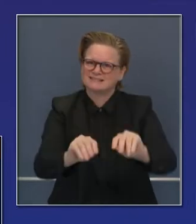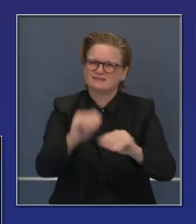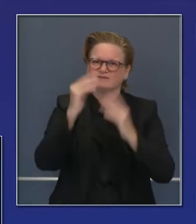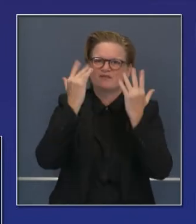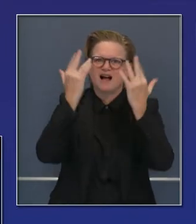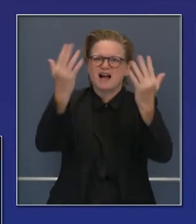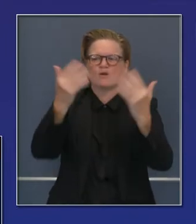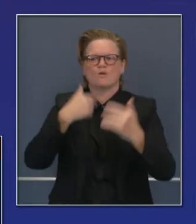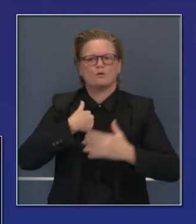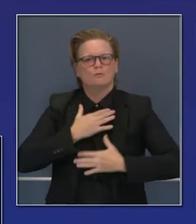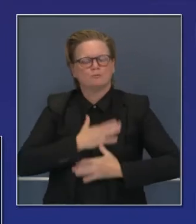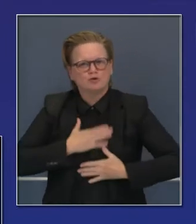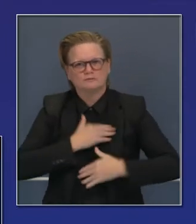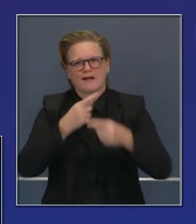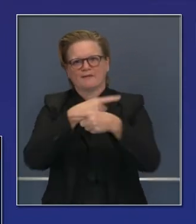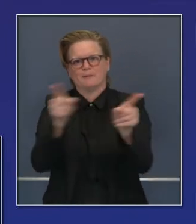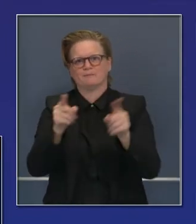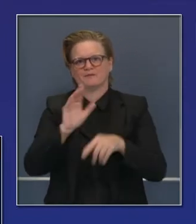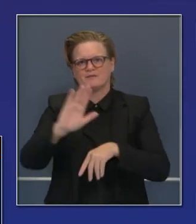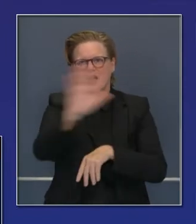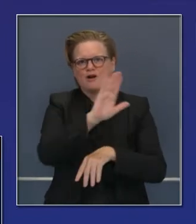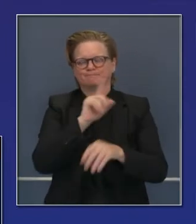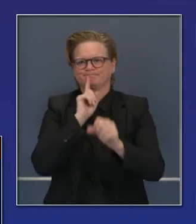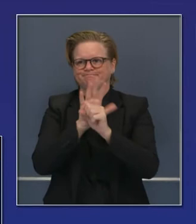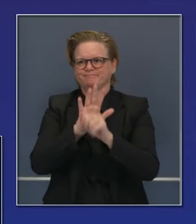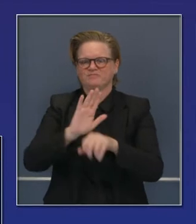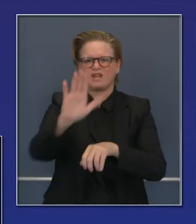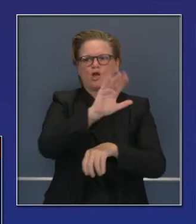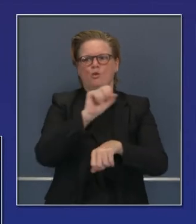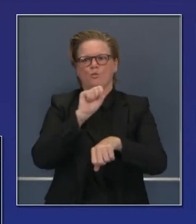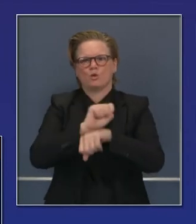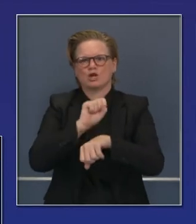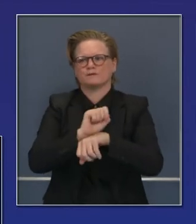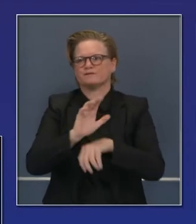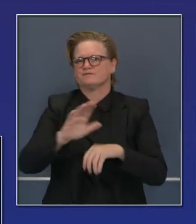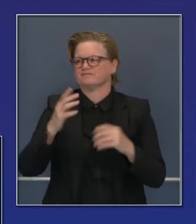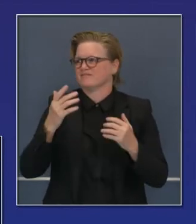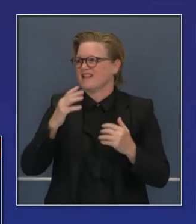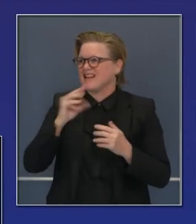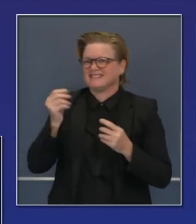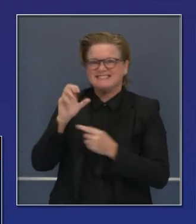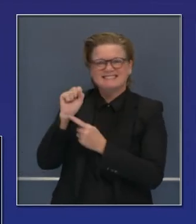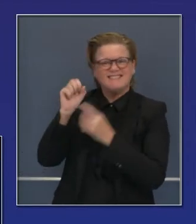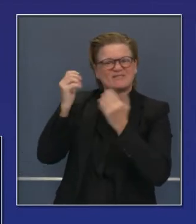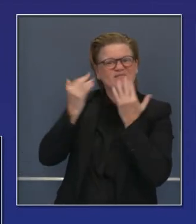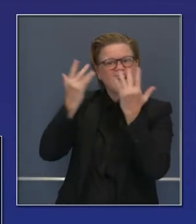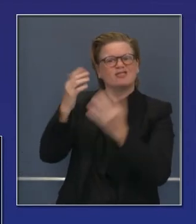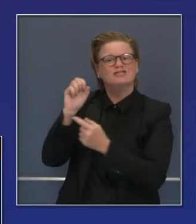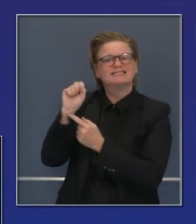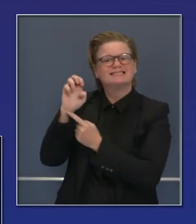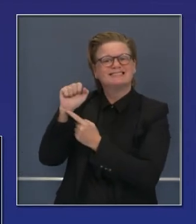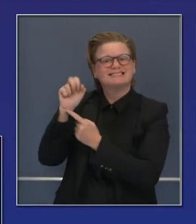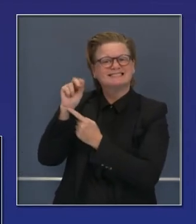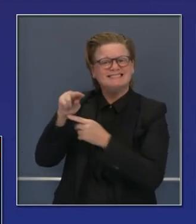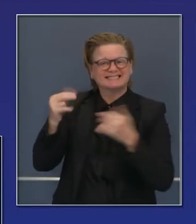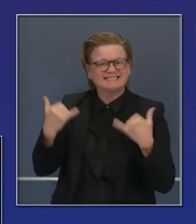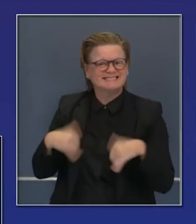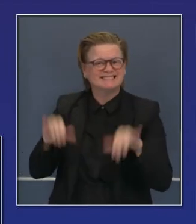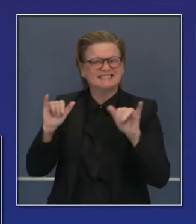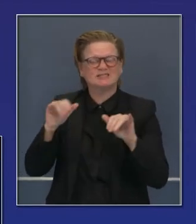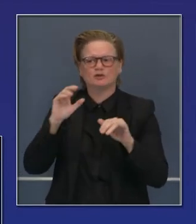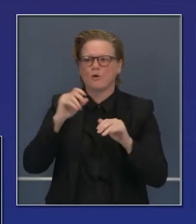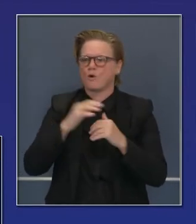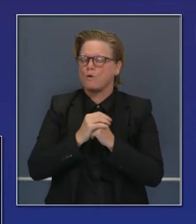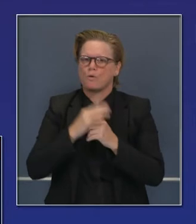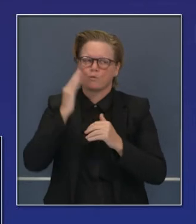podemos darles las gracias lo suficiente por todo su trabajo que hacen, por todo lo que estamos exigiendo de ustedes